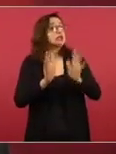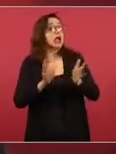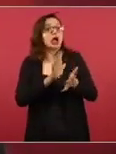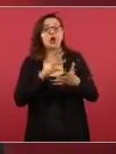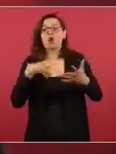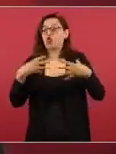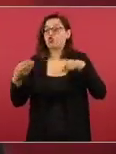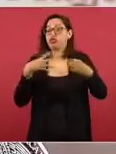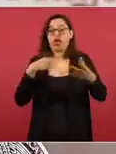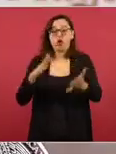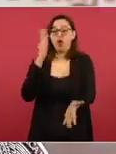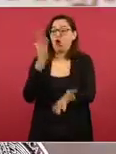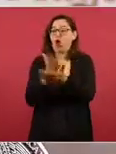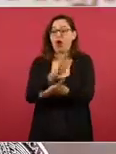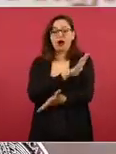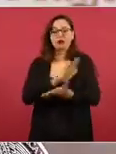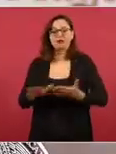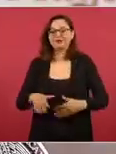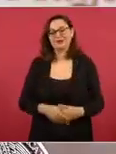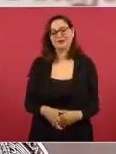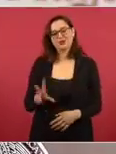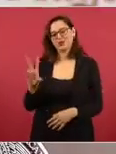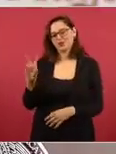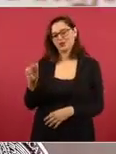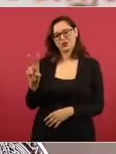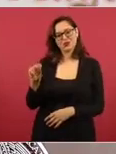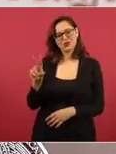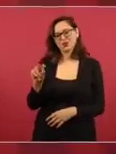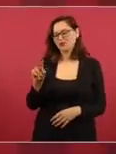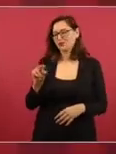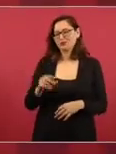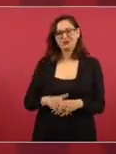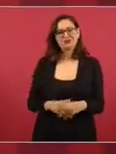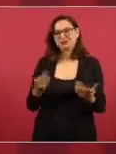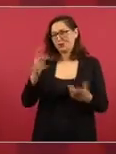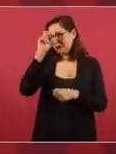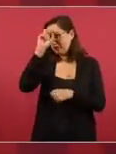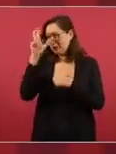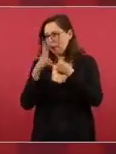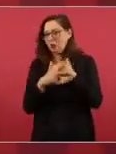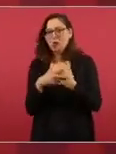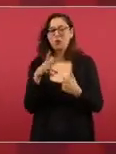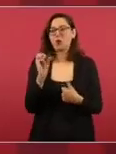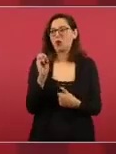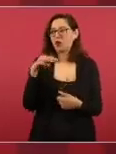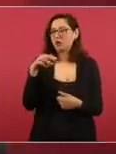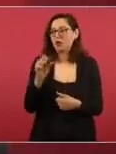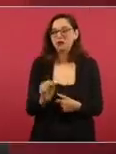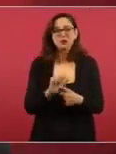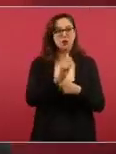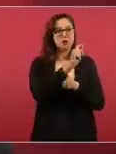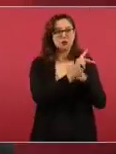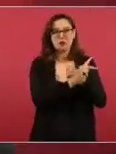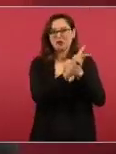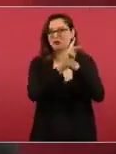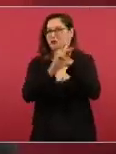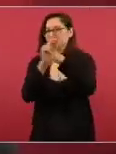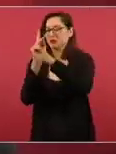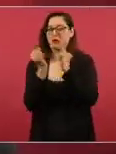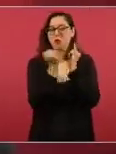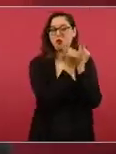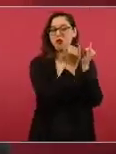nunca hemos dicho que se acabó la epidemia. Lo que hemos dicho, igual que lo dicen las naciones europeas, la OMS y varios otros países,